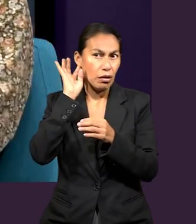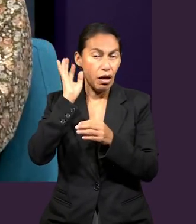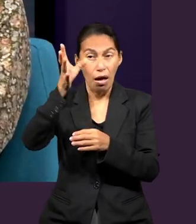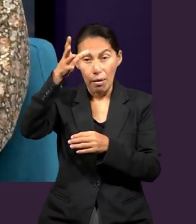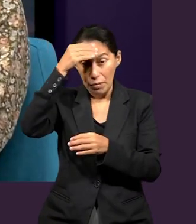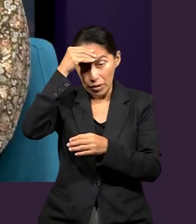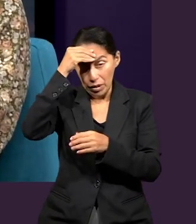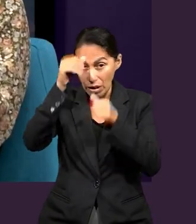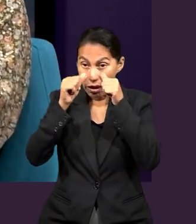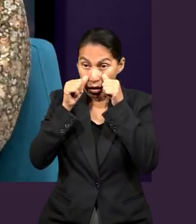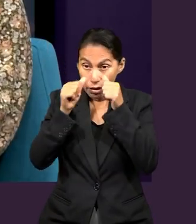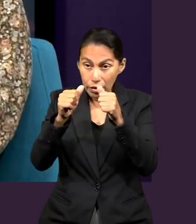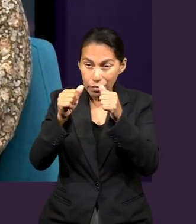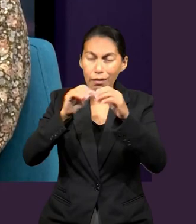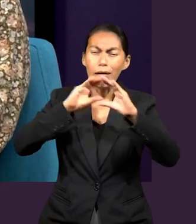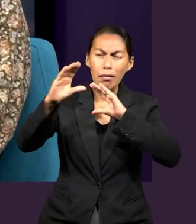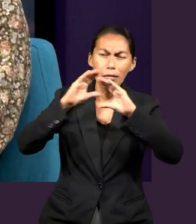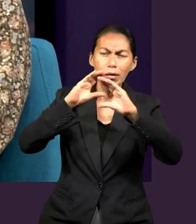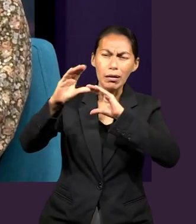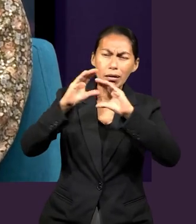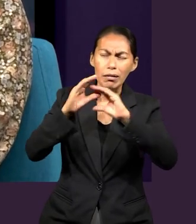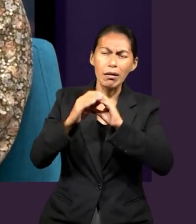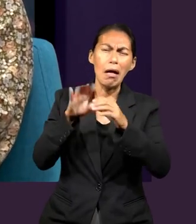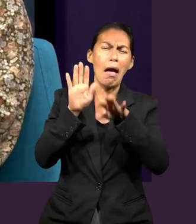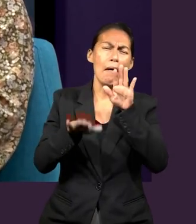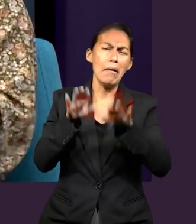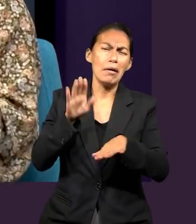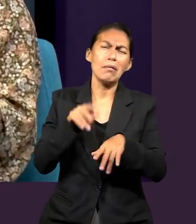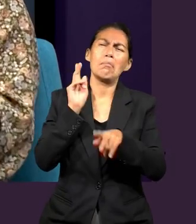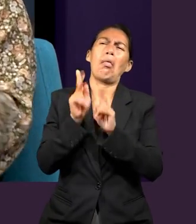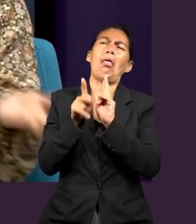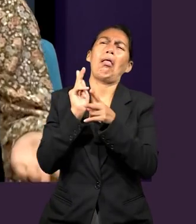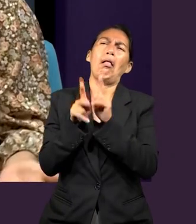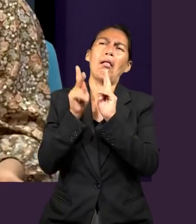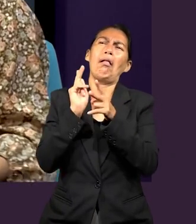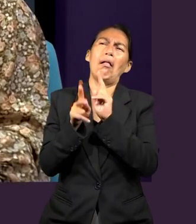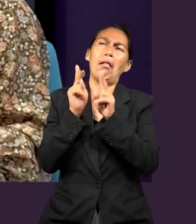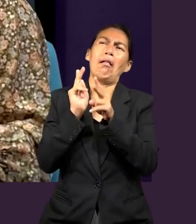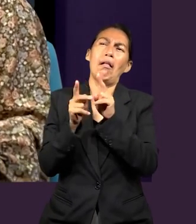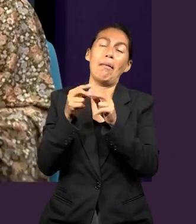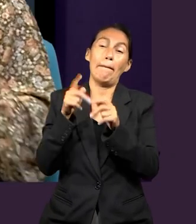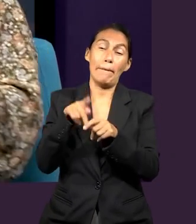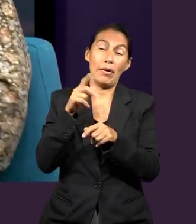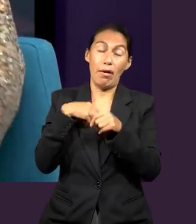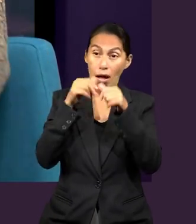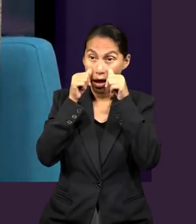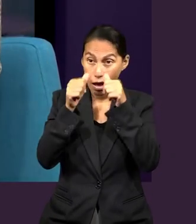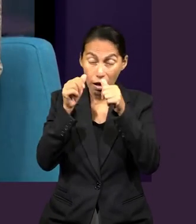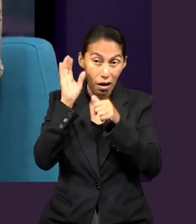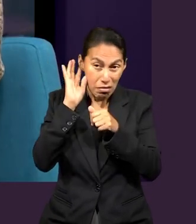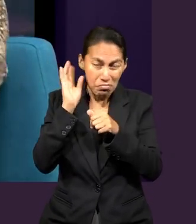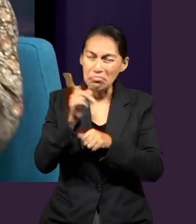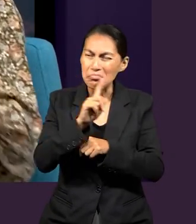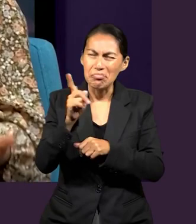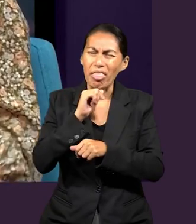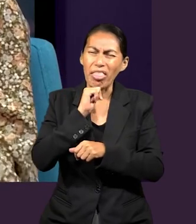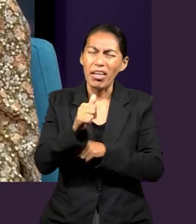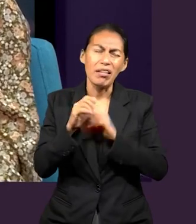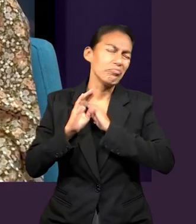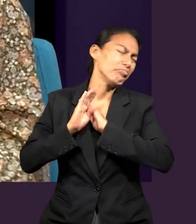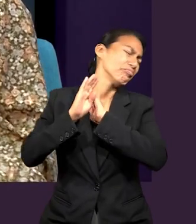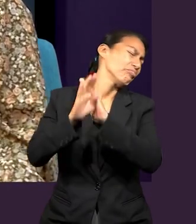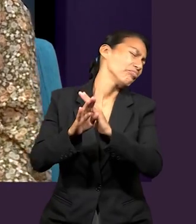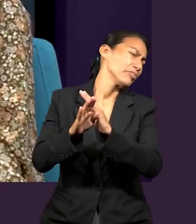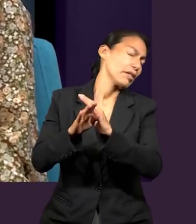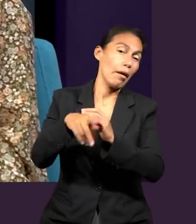a escuchar y aprender a comunicarnos. Porque a veces nos encanta hablar, ¿no? Pero a veces nos olvidamos un poquito de escuchar, de comprender, de